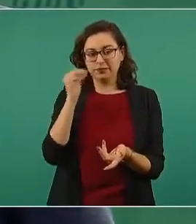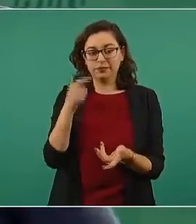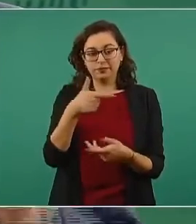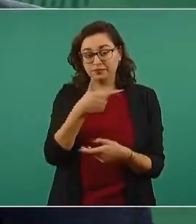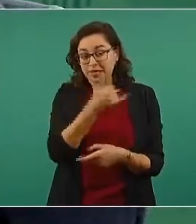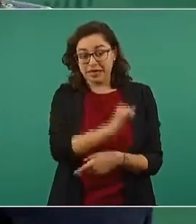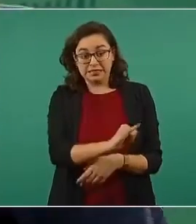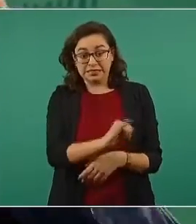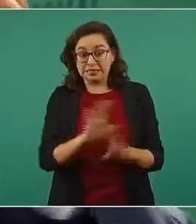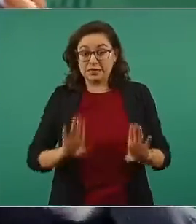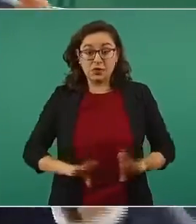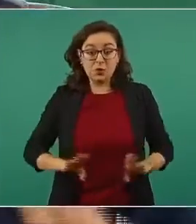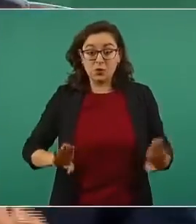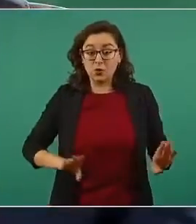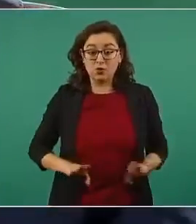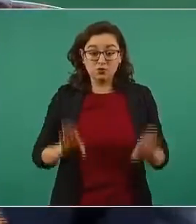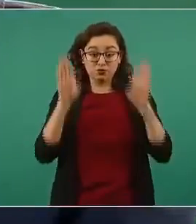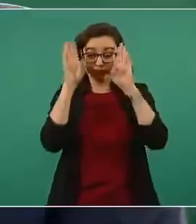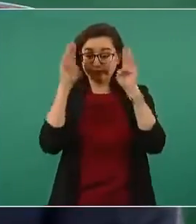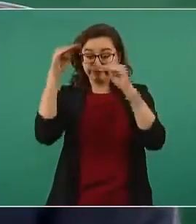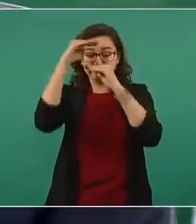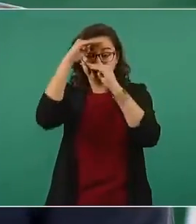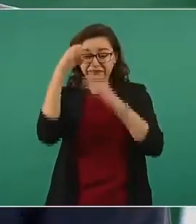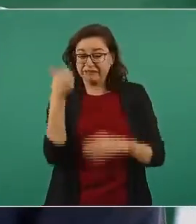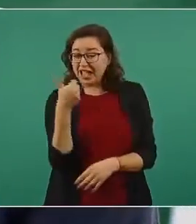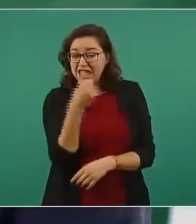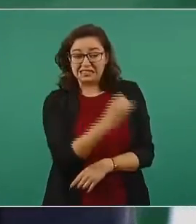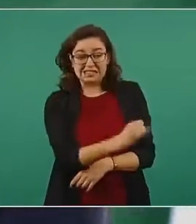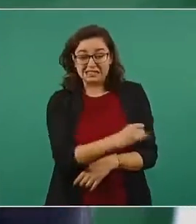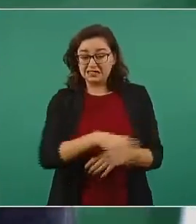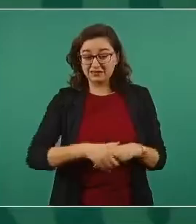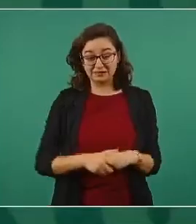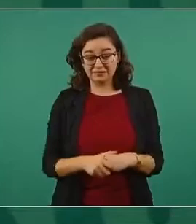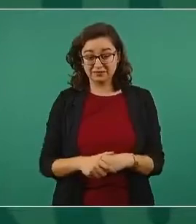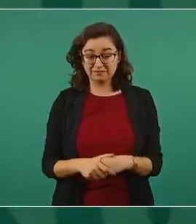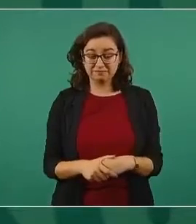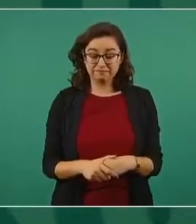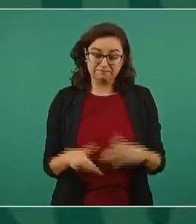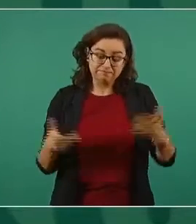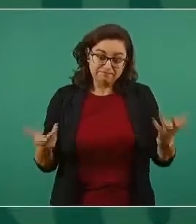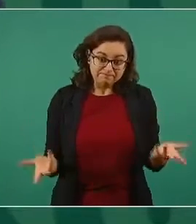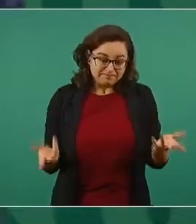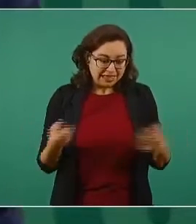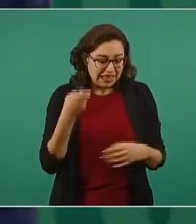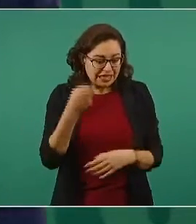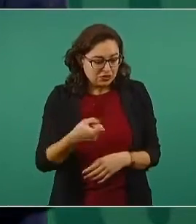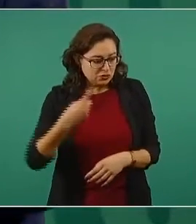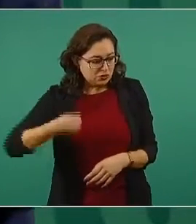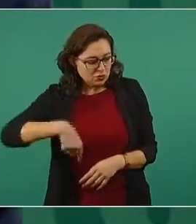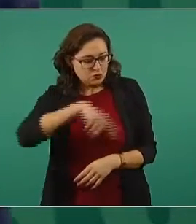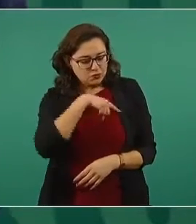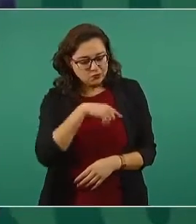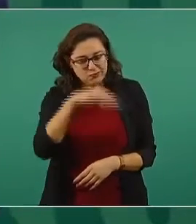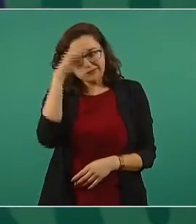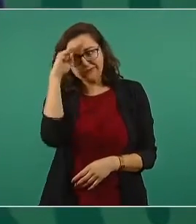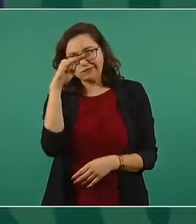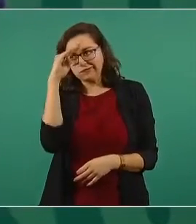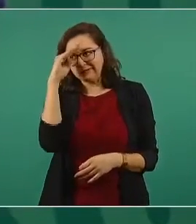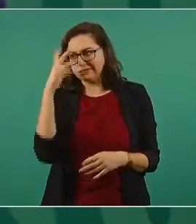Es su concepción. Entonces, nosotros llegamos aquí